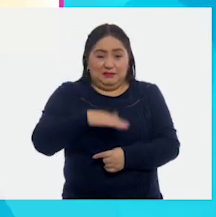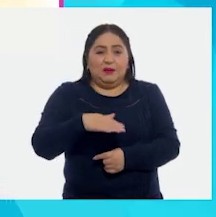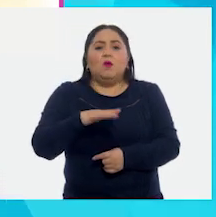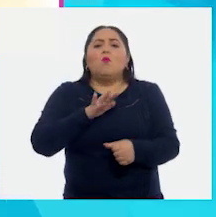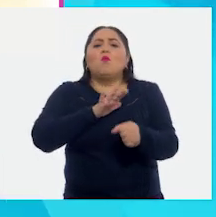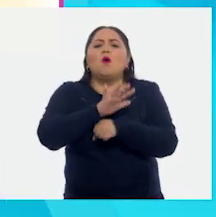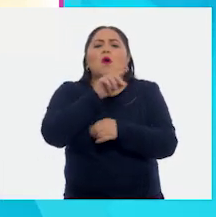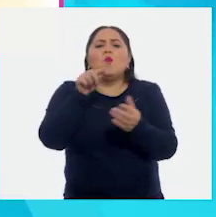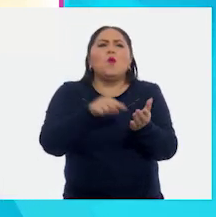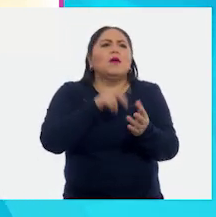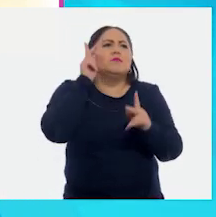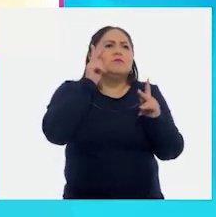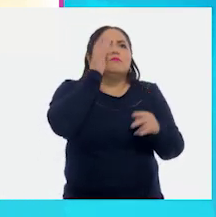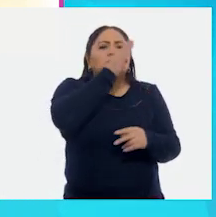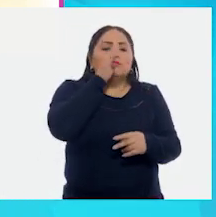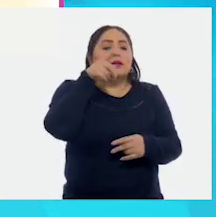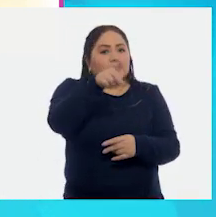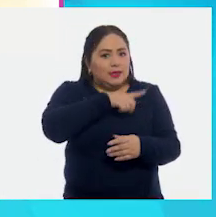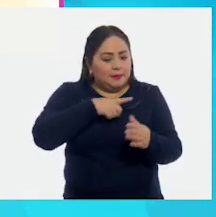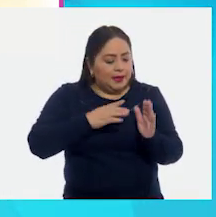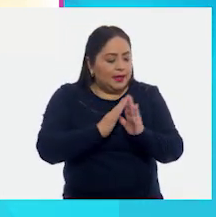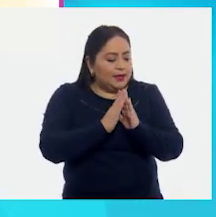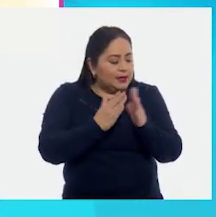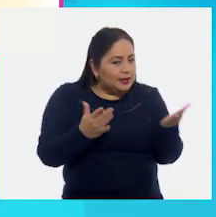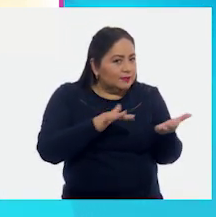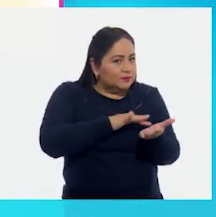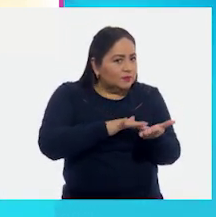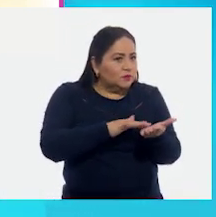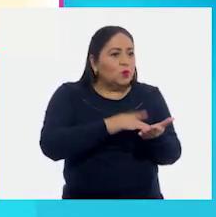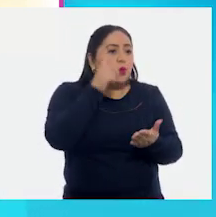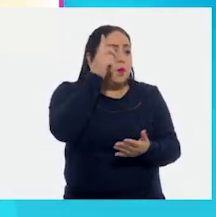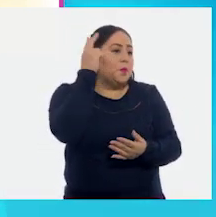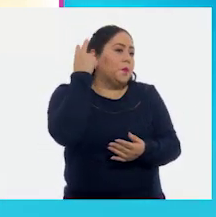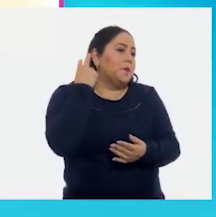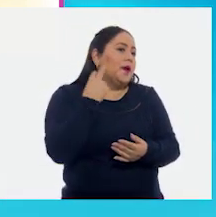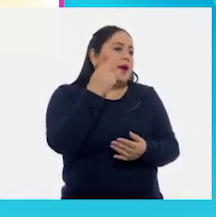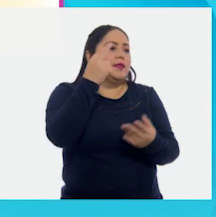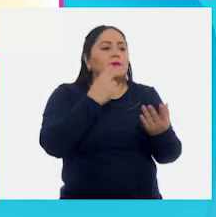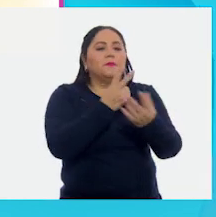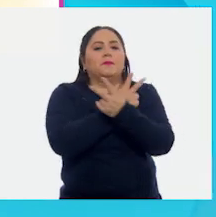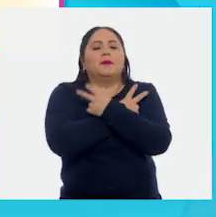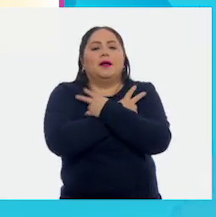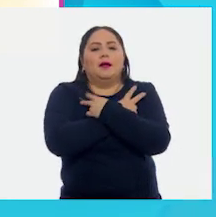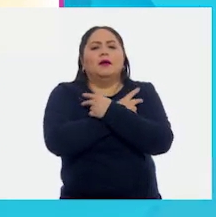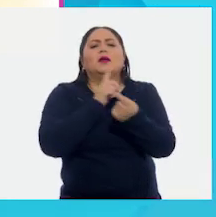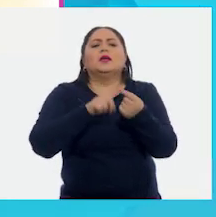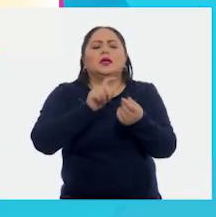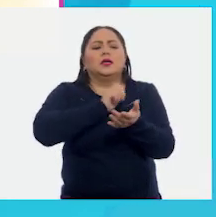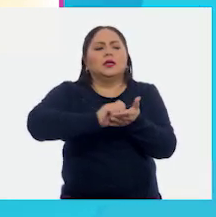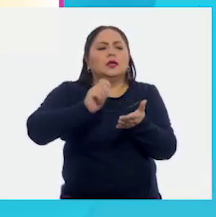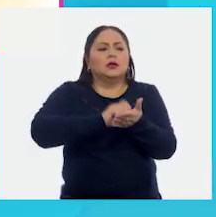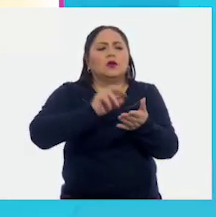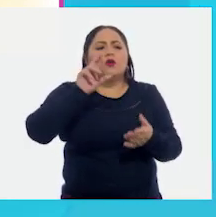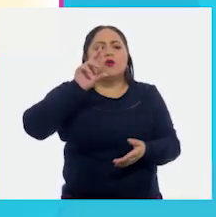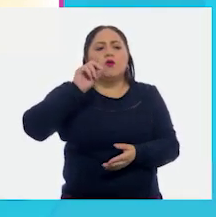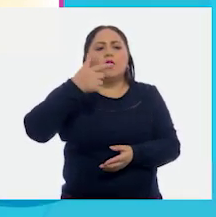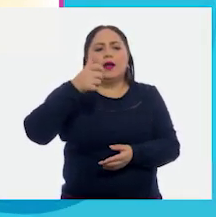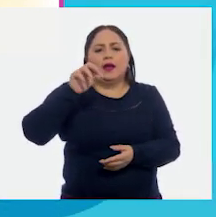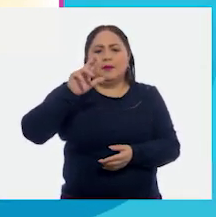lugares visitaron, lee el cuento Un viaje de vacaciones escrito por Roger Paré.